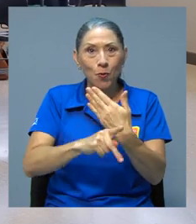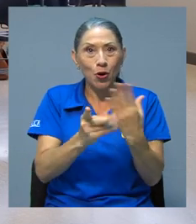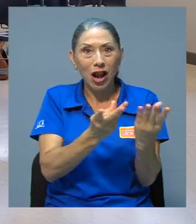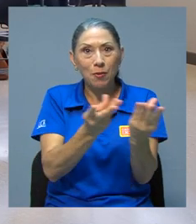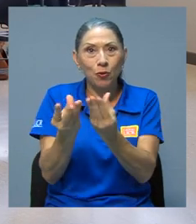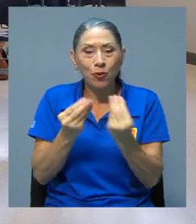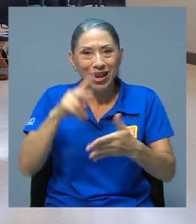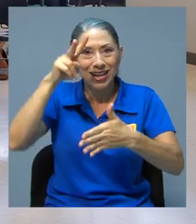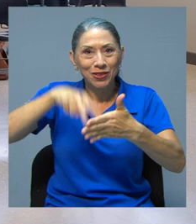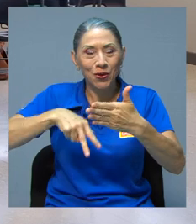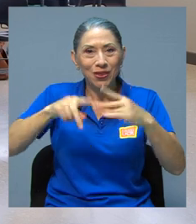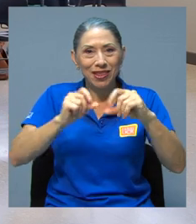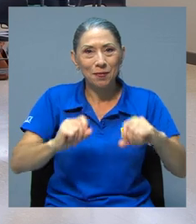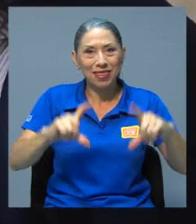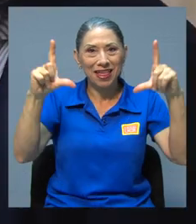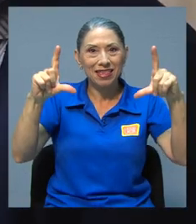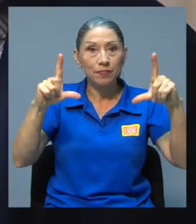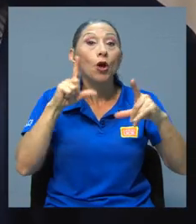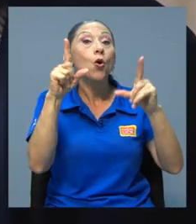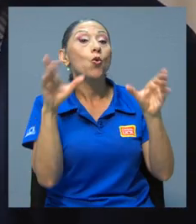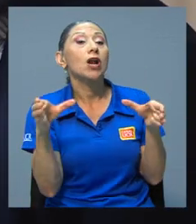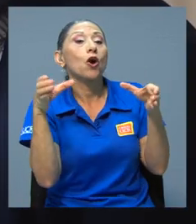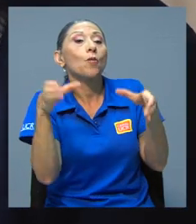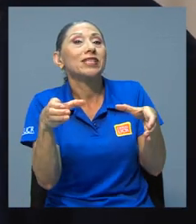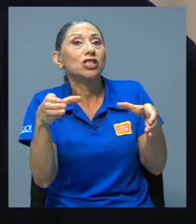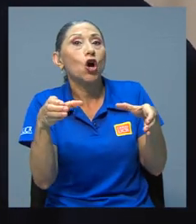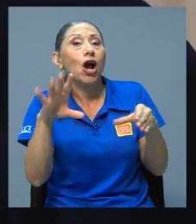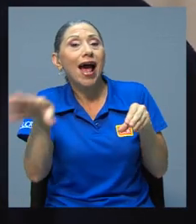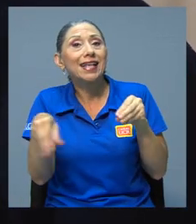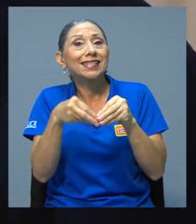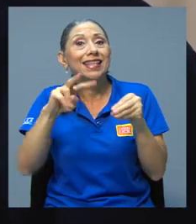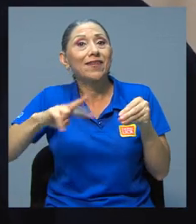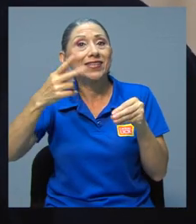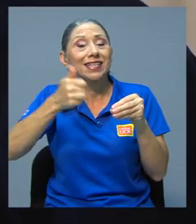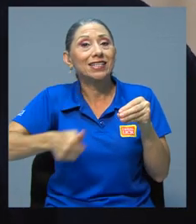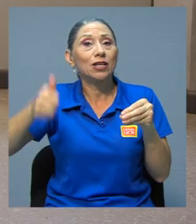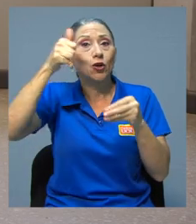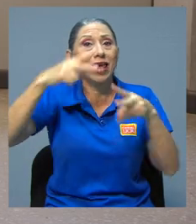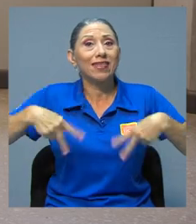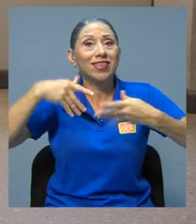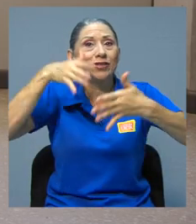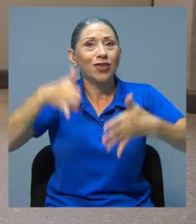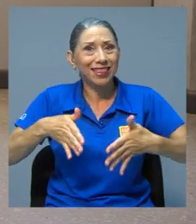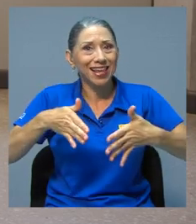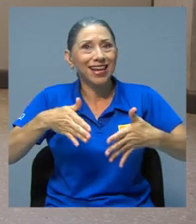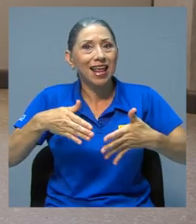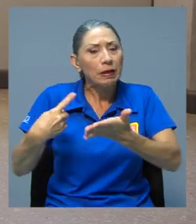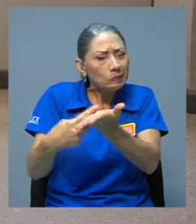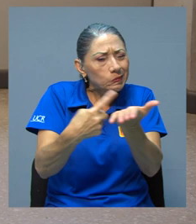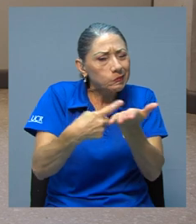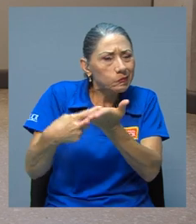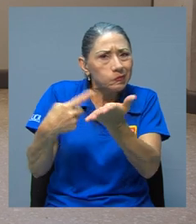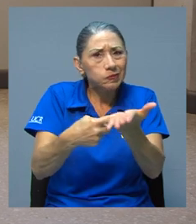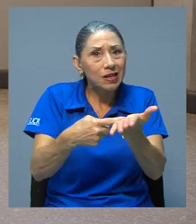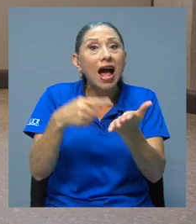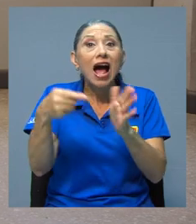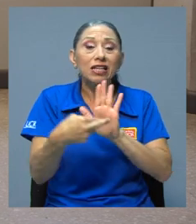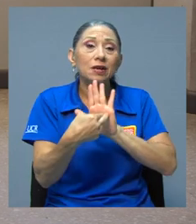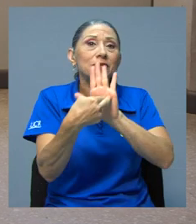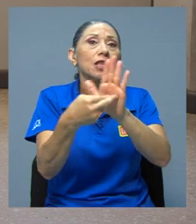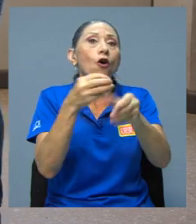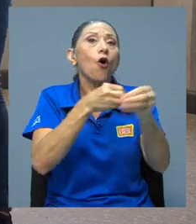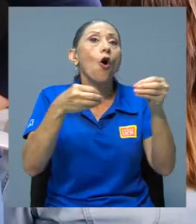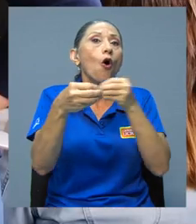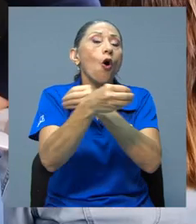estudiados por una comisión institucional adscrita a la Vicerrectoría de Vida Estudiantil, la cual está conformada por un representante de la